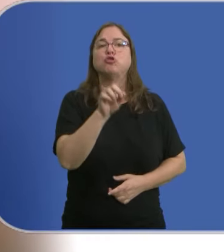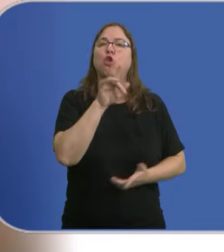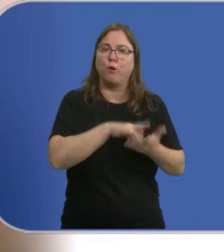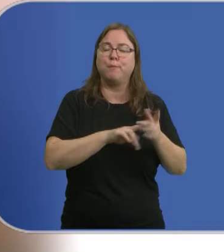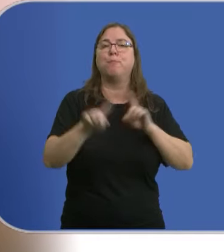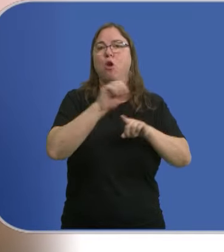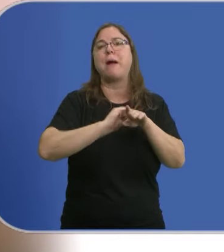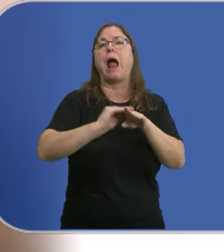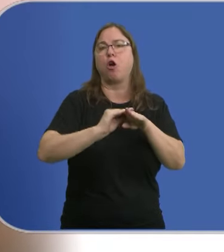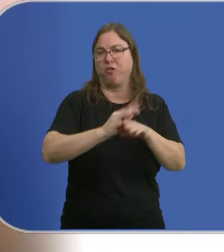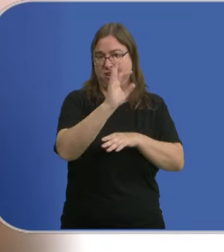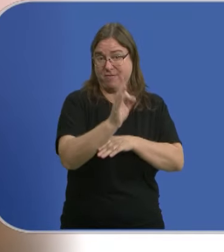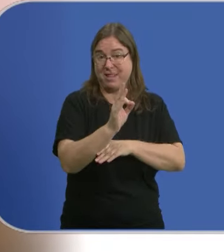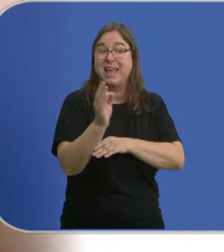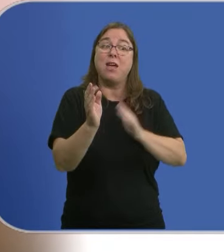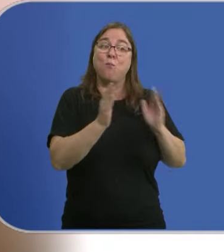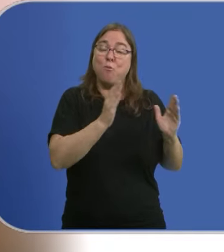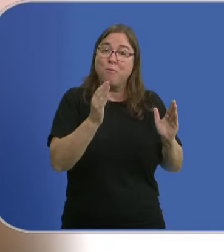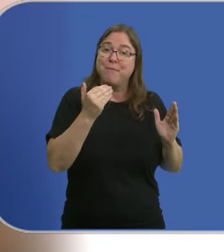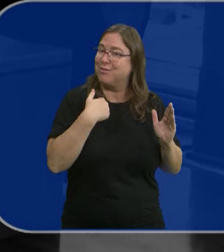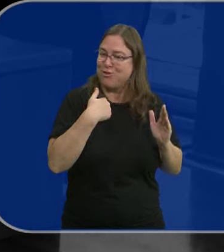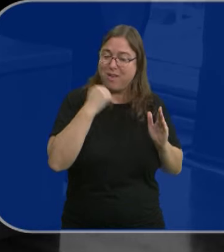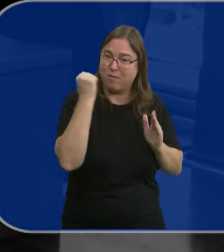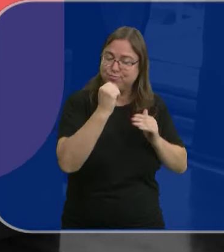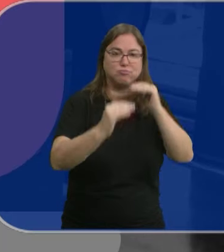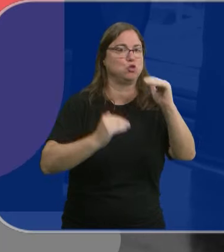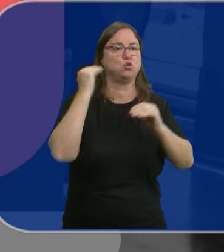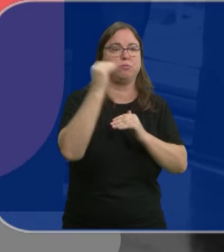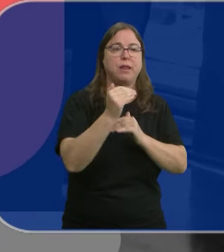tuvo problemas de alcohol, pero ya en ese momento estaban superados.